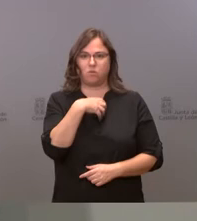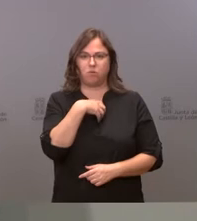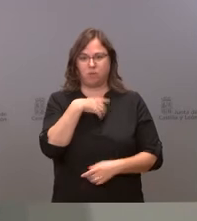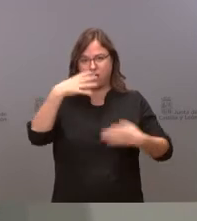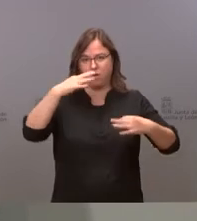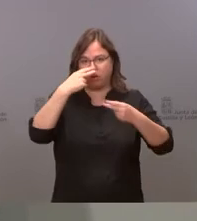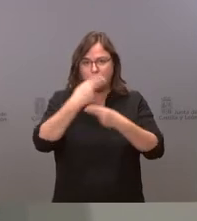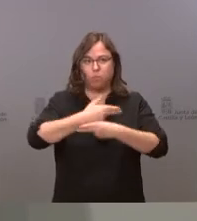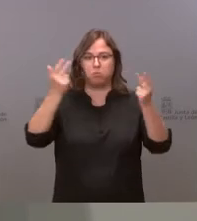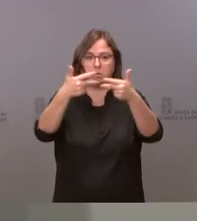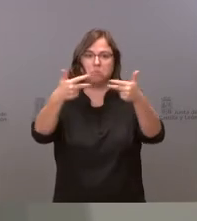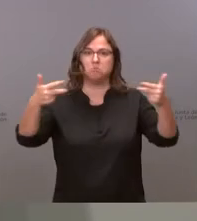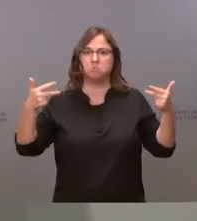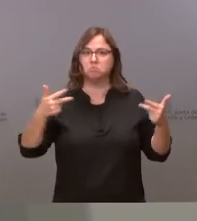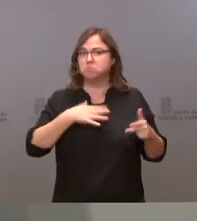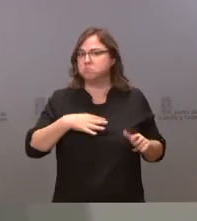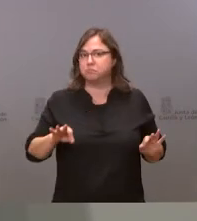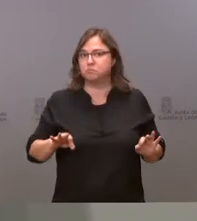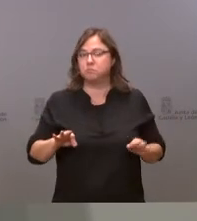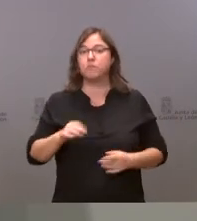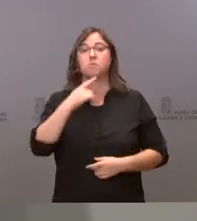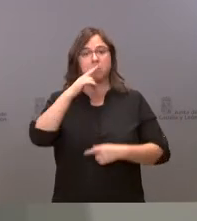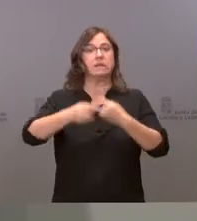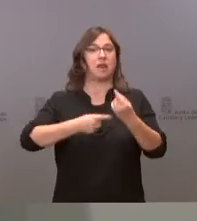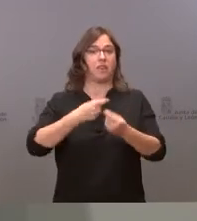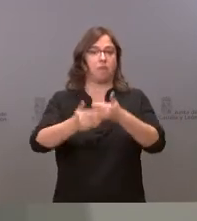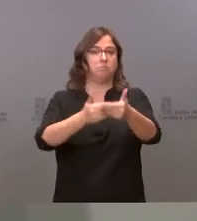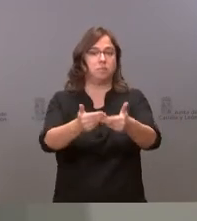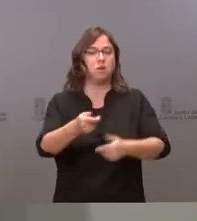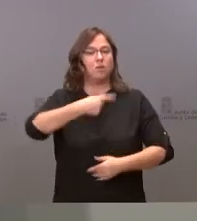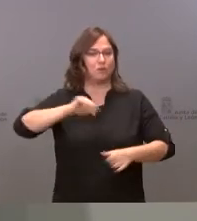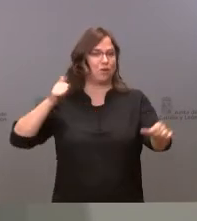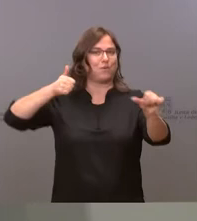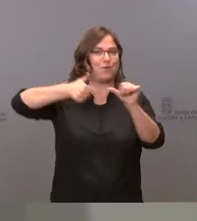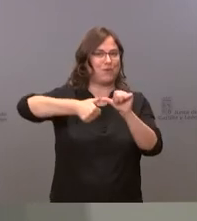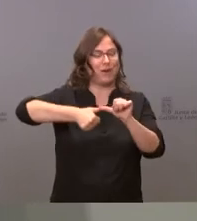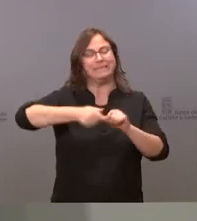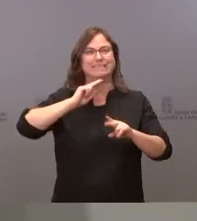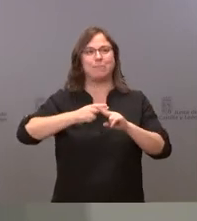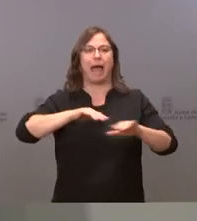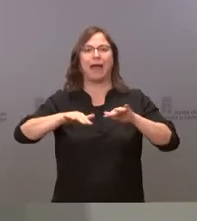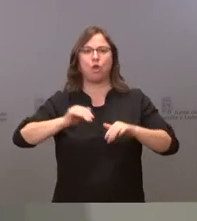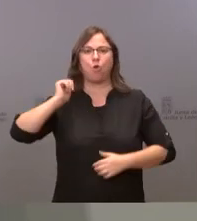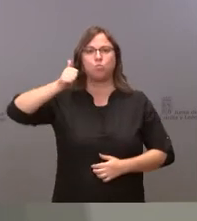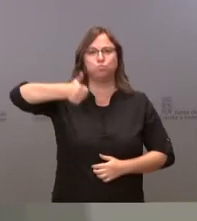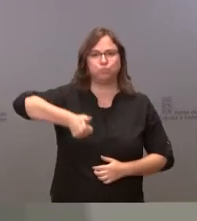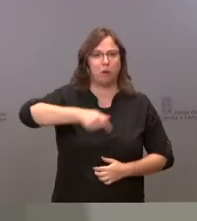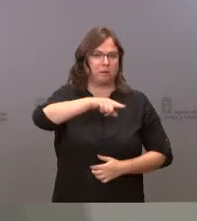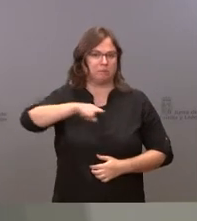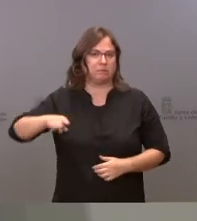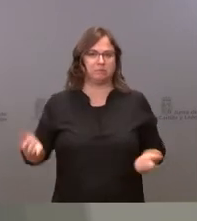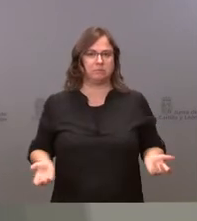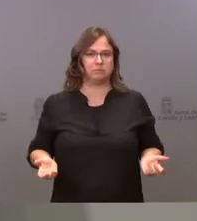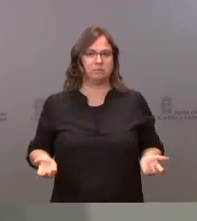mucho sentido y efectivamente es hora de pasar a la acción pero bueno nosotros que llevamos en la acción ya muchos meses porque llevamos en la acción